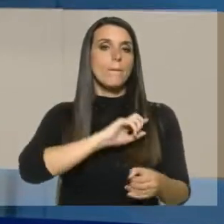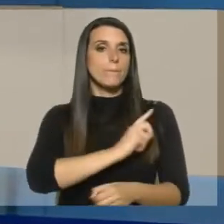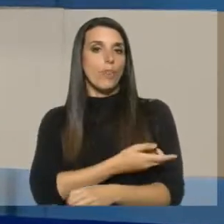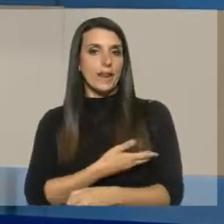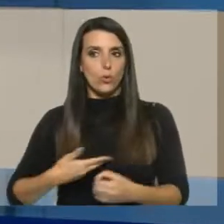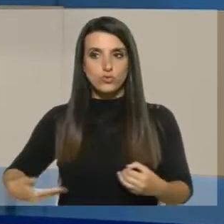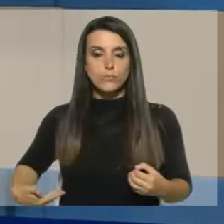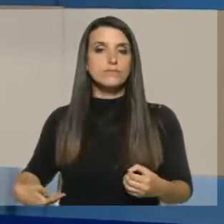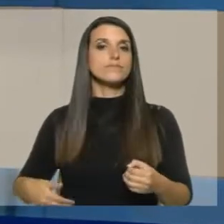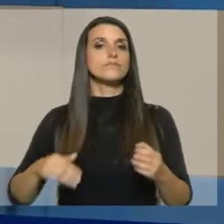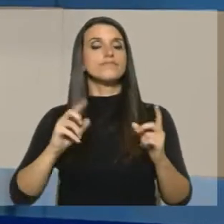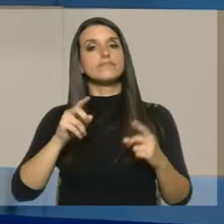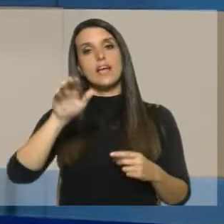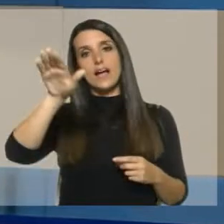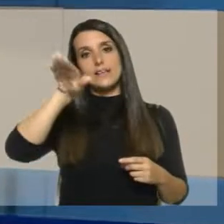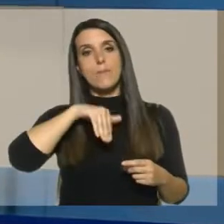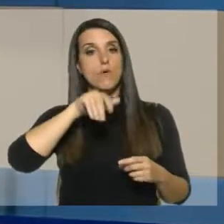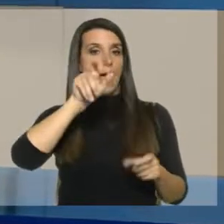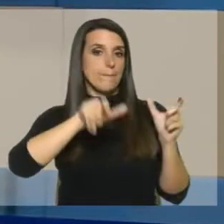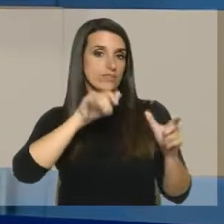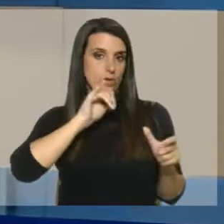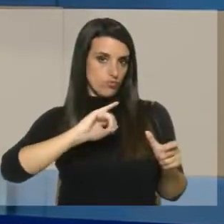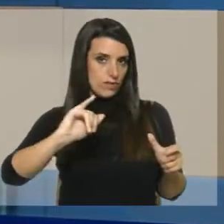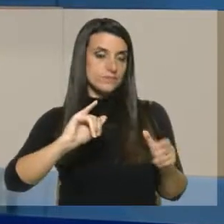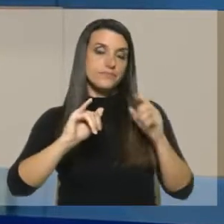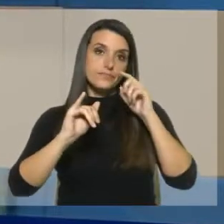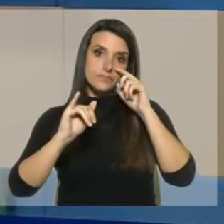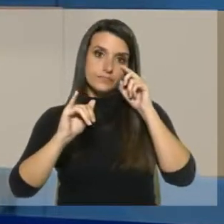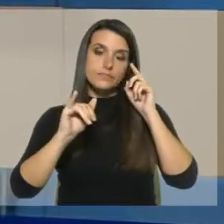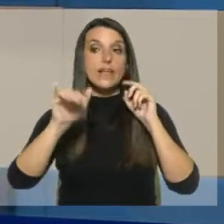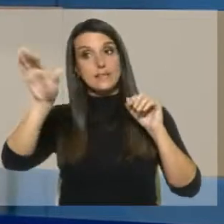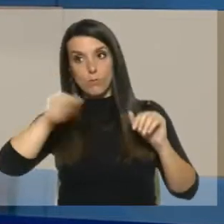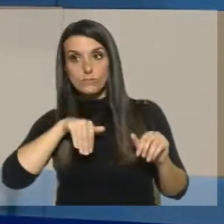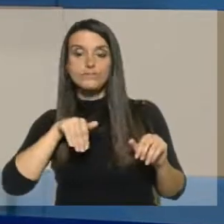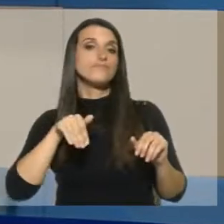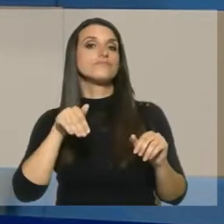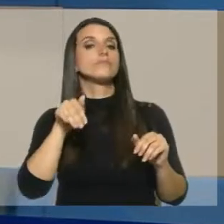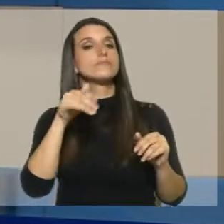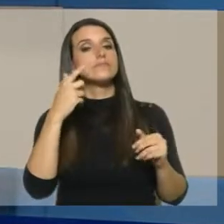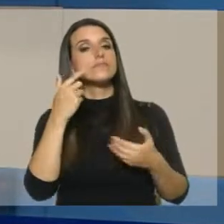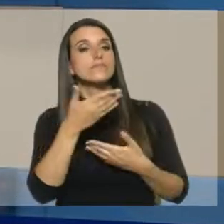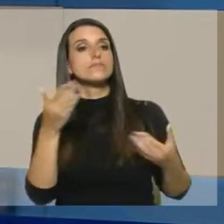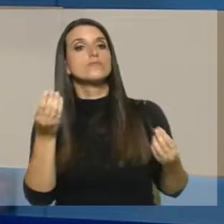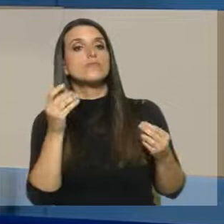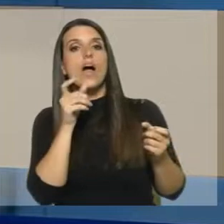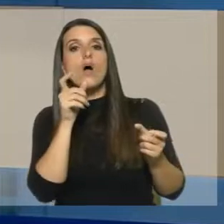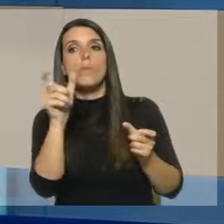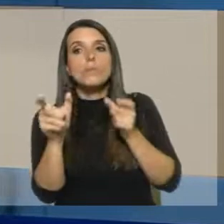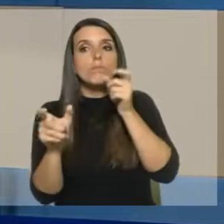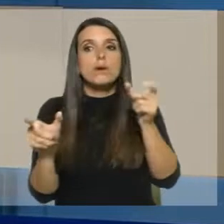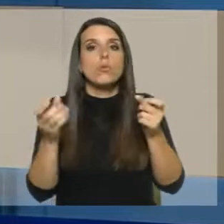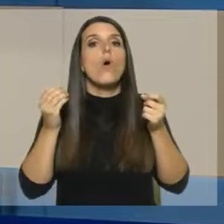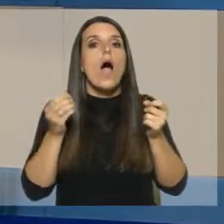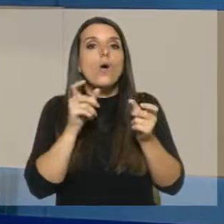por un lado y los demandantes, los proponentes por otro, para presentar sus alegatos.